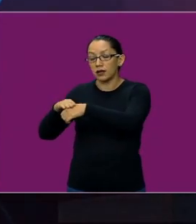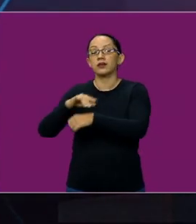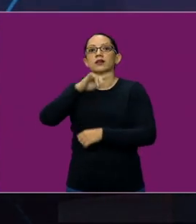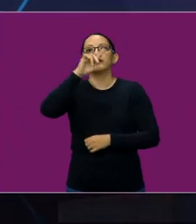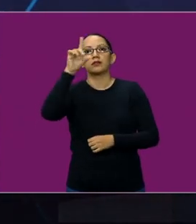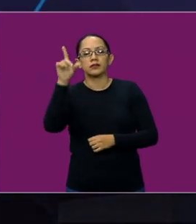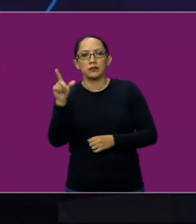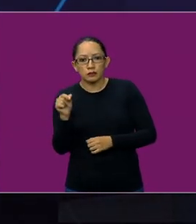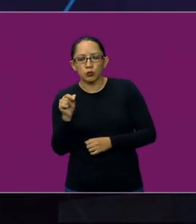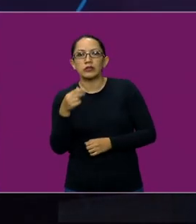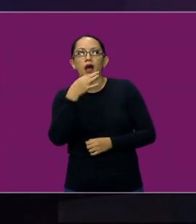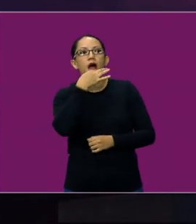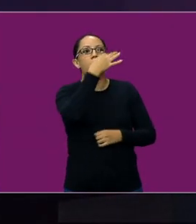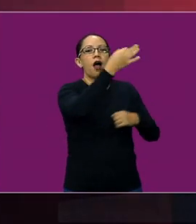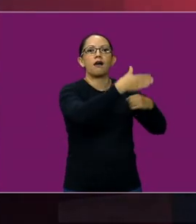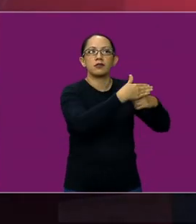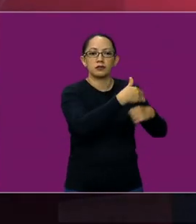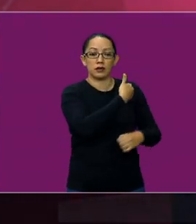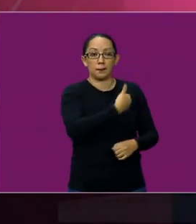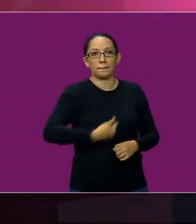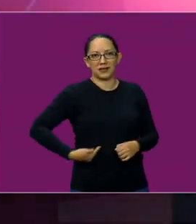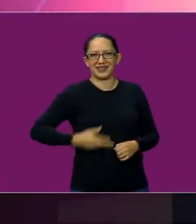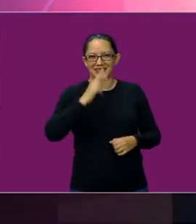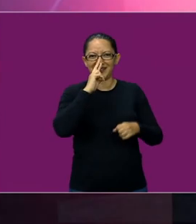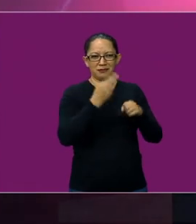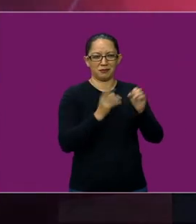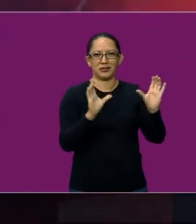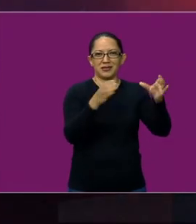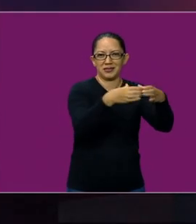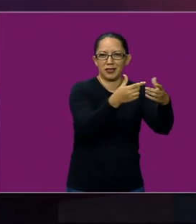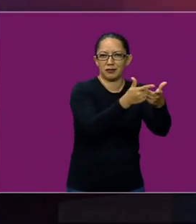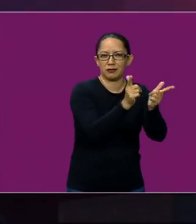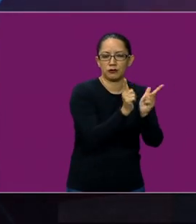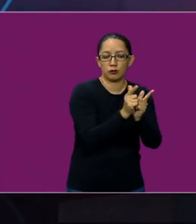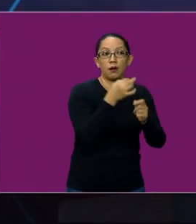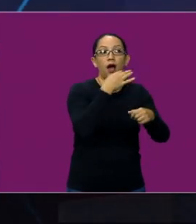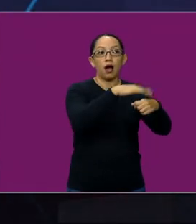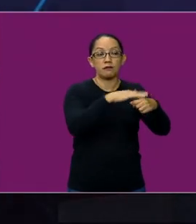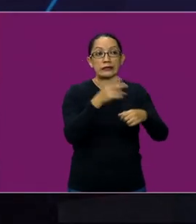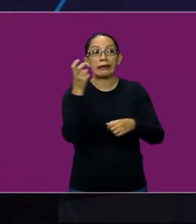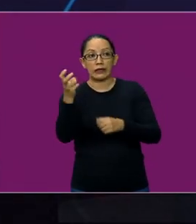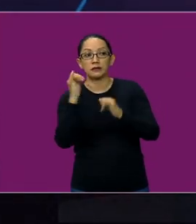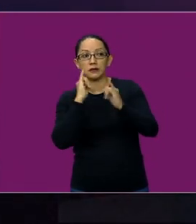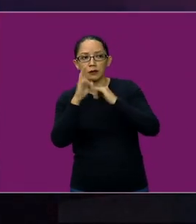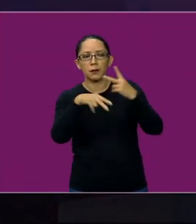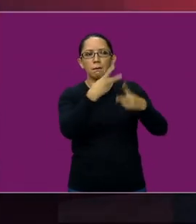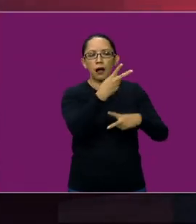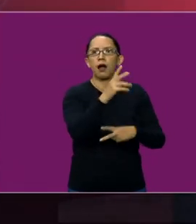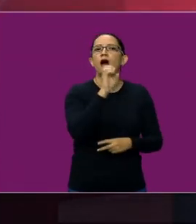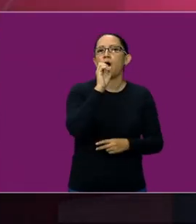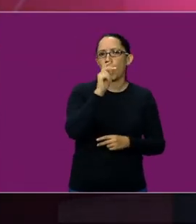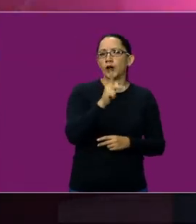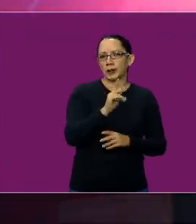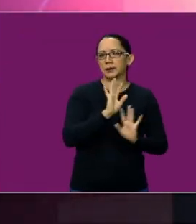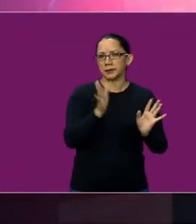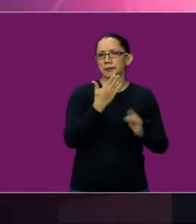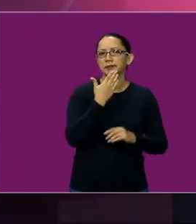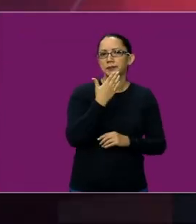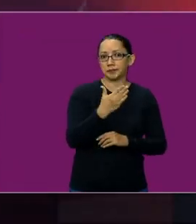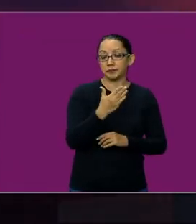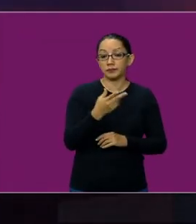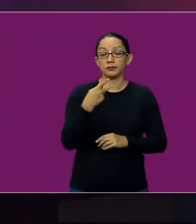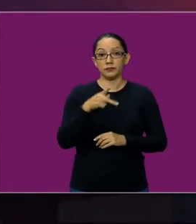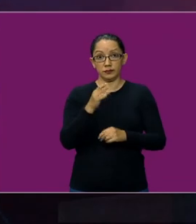En esta ocasión, como por los medios mismos se ha difundido y ha hecho necesario y hasta exigencia de la